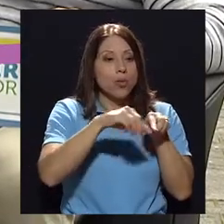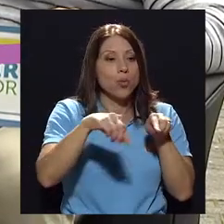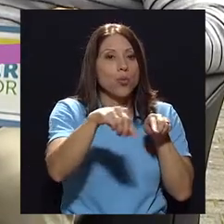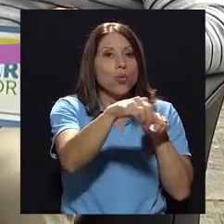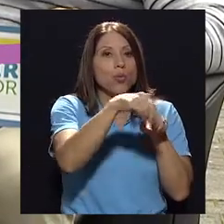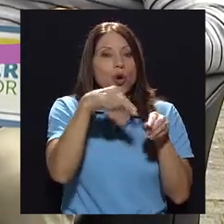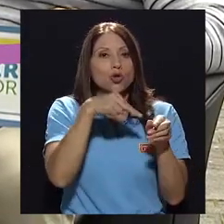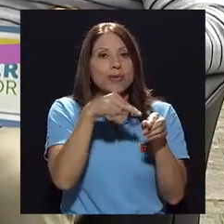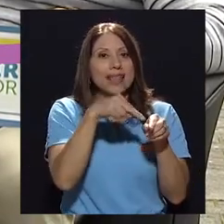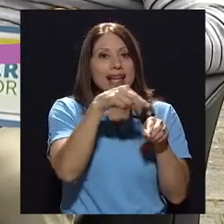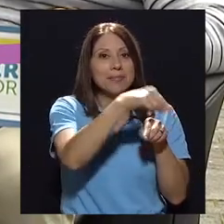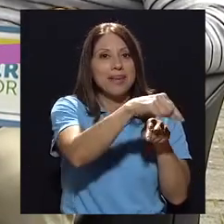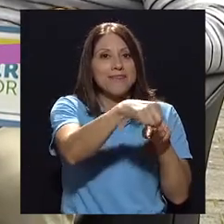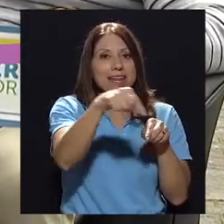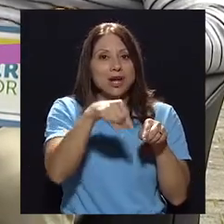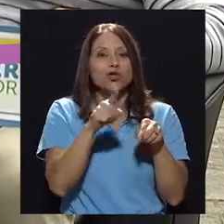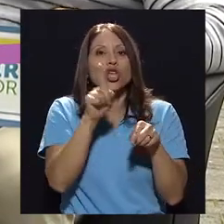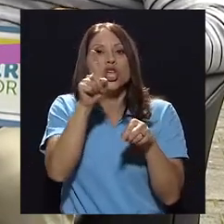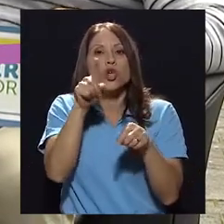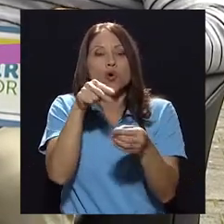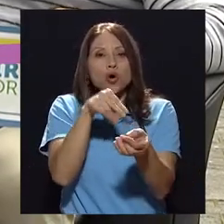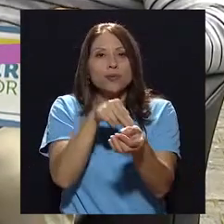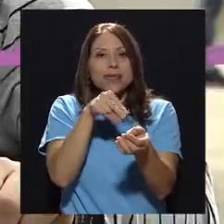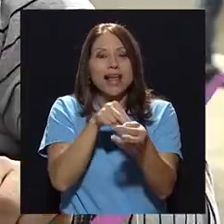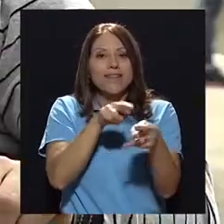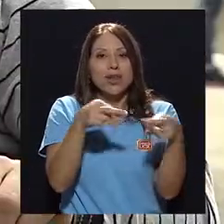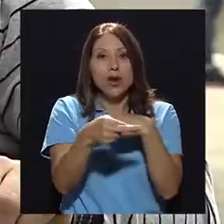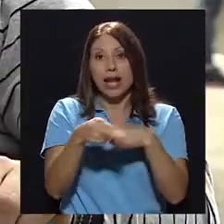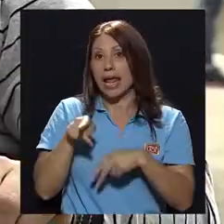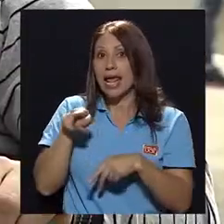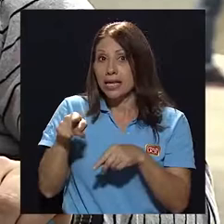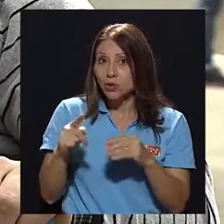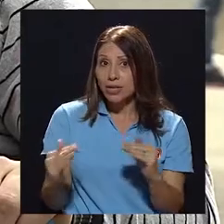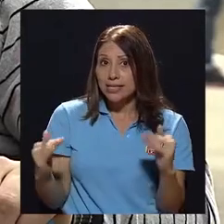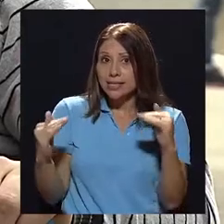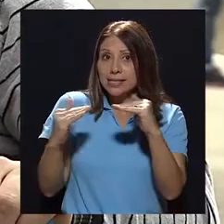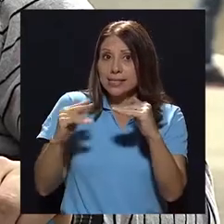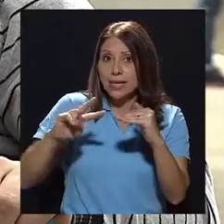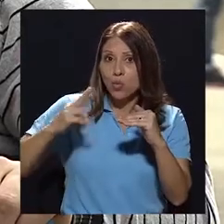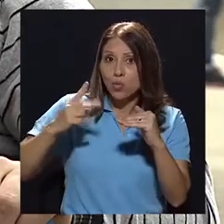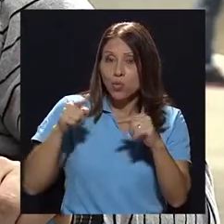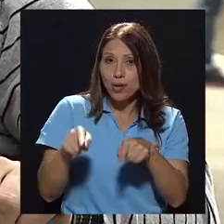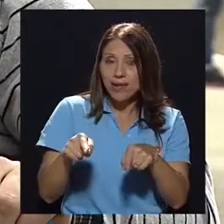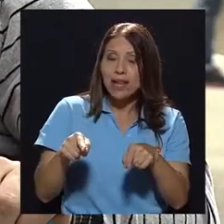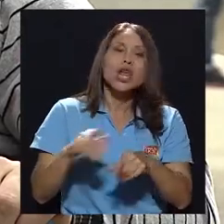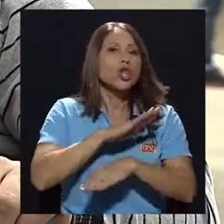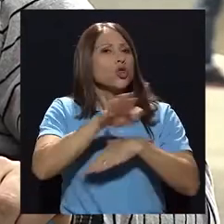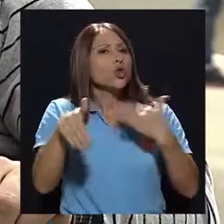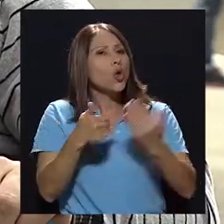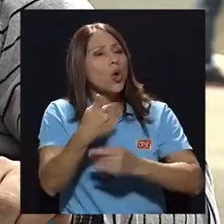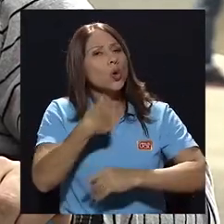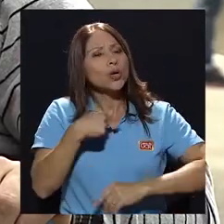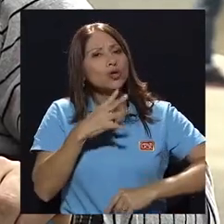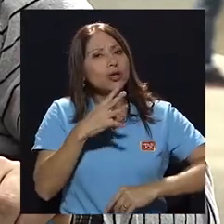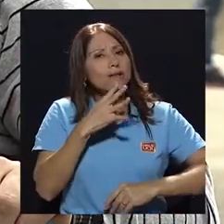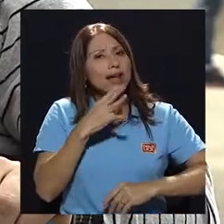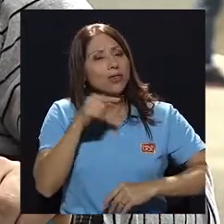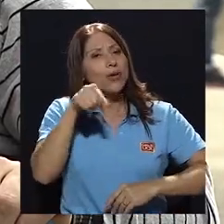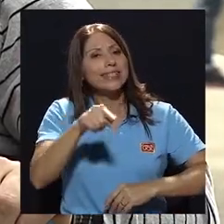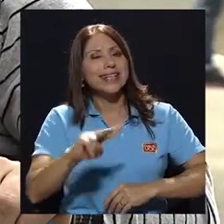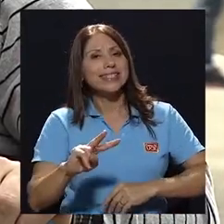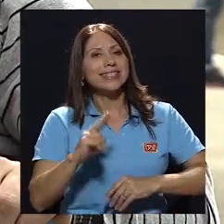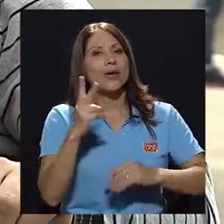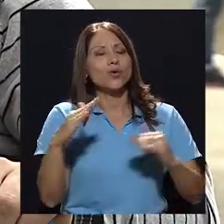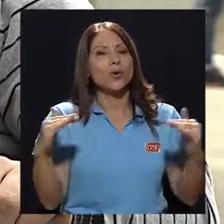un hospital regional. ¿Eso es el segundo nivel? Todo eso que estoy hablando corresponde